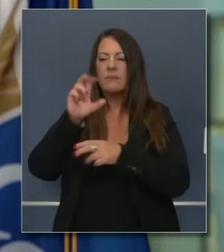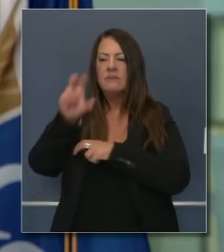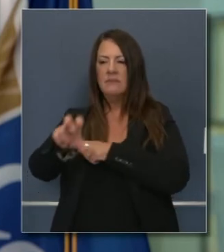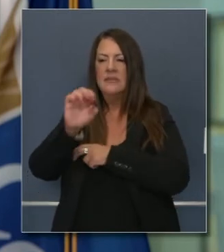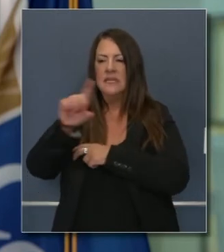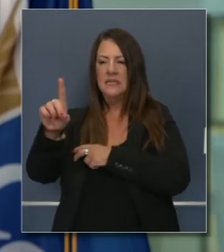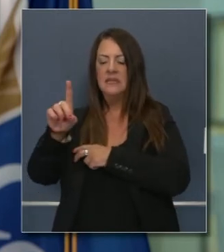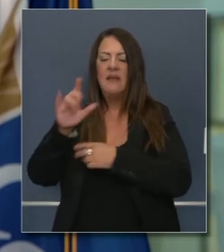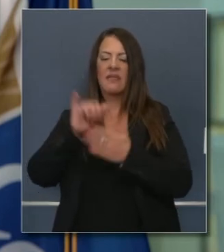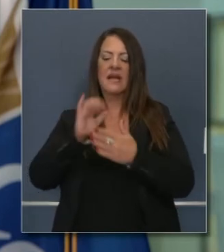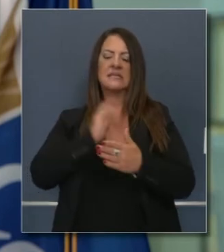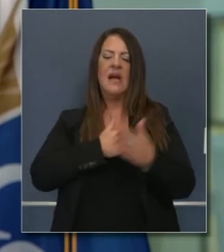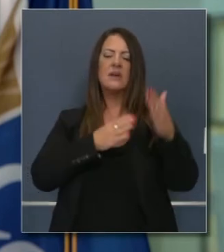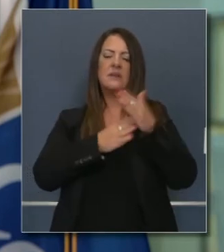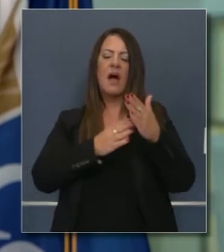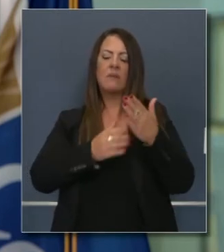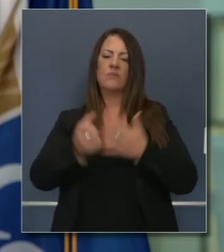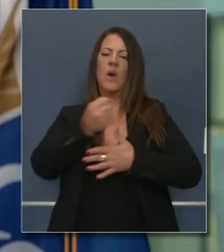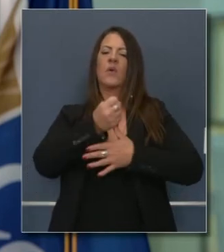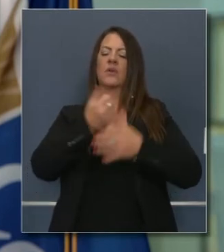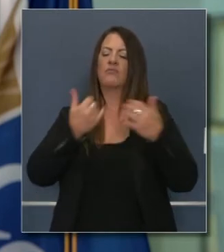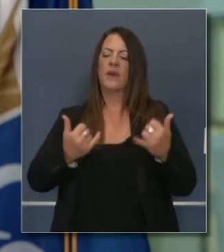prioridad importante en nuestra administración.